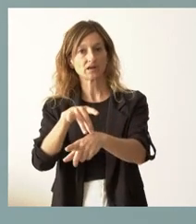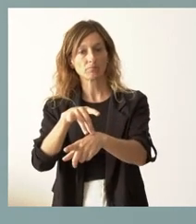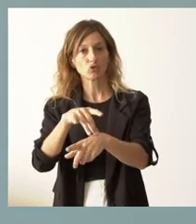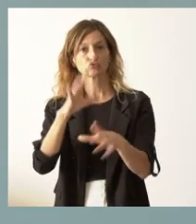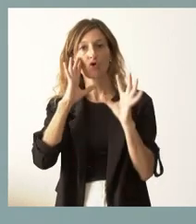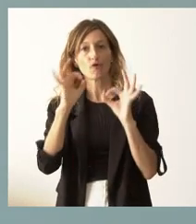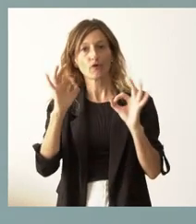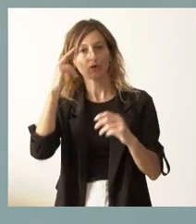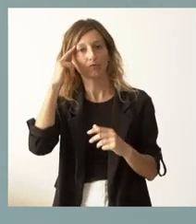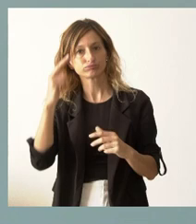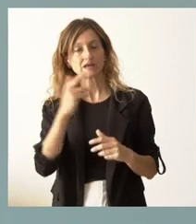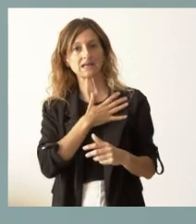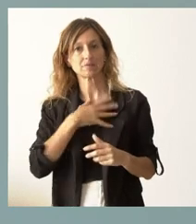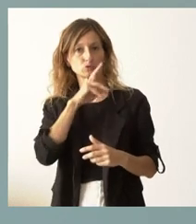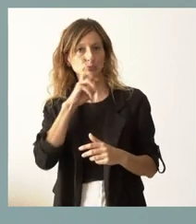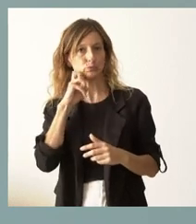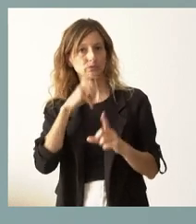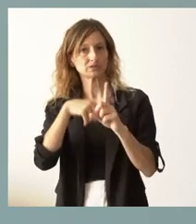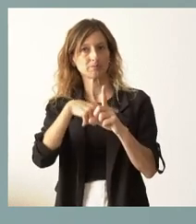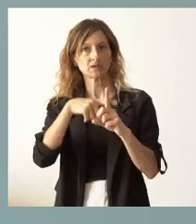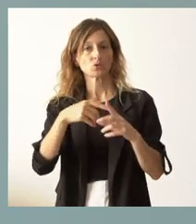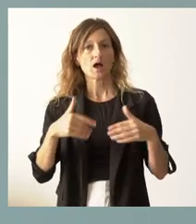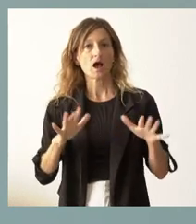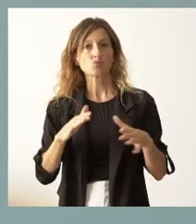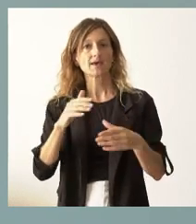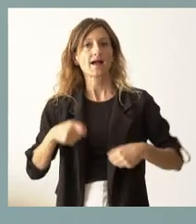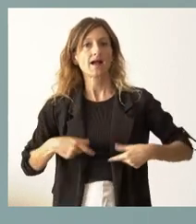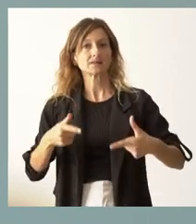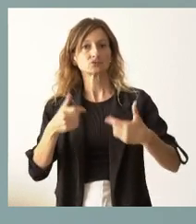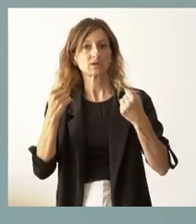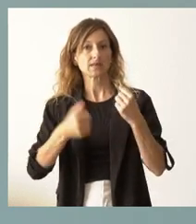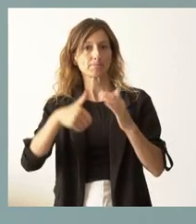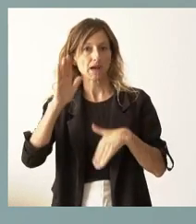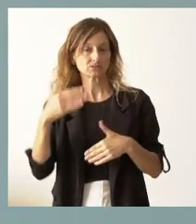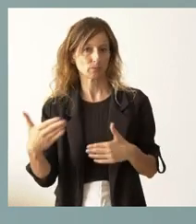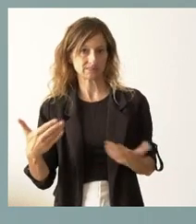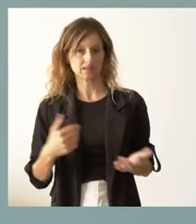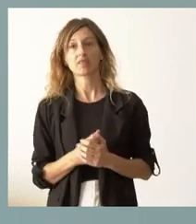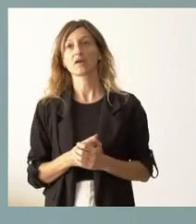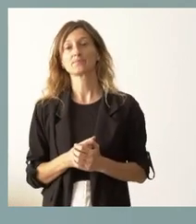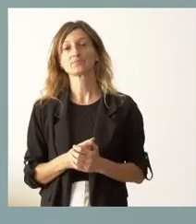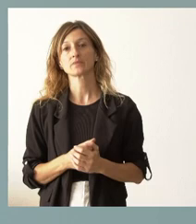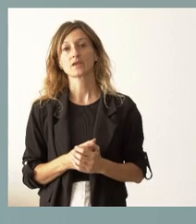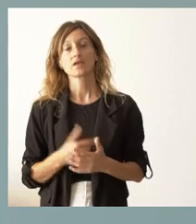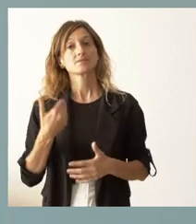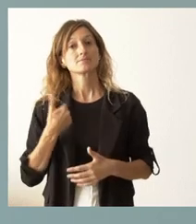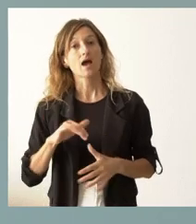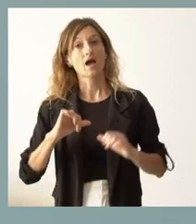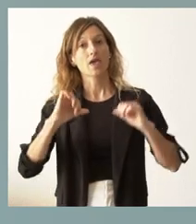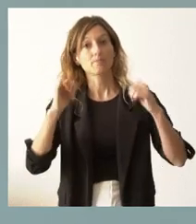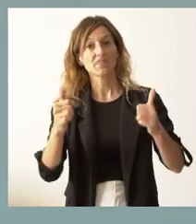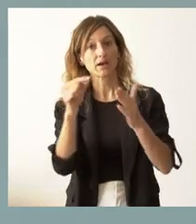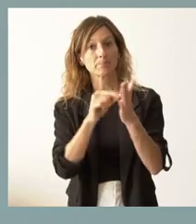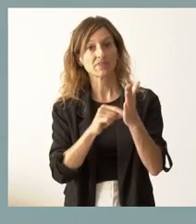lógicamente, nosotros también queremos garantizar, aunque tenga un coste energético o algo mayor. Pero nosotros ya pusimos en marcha esta